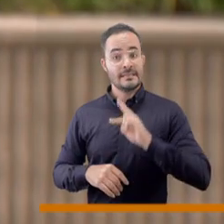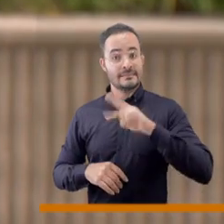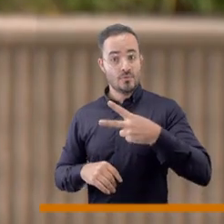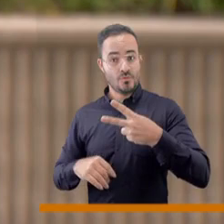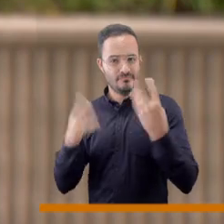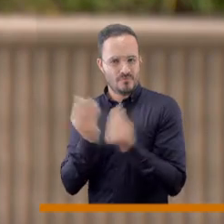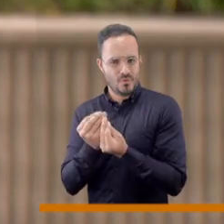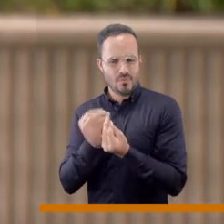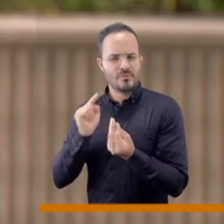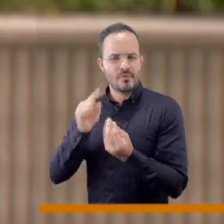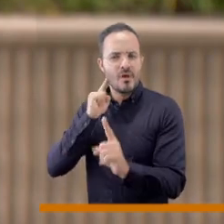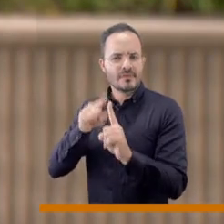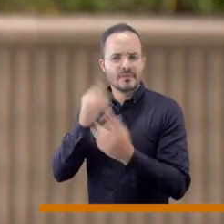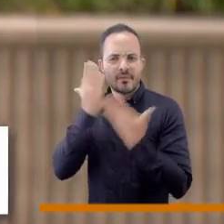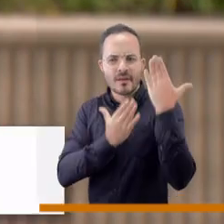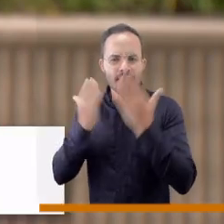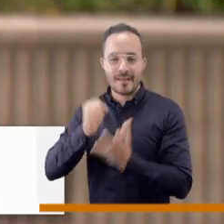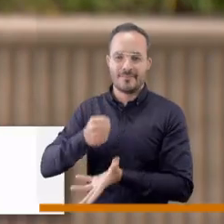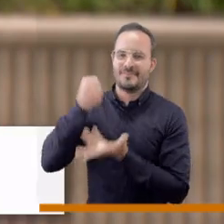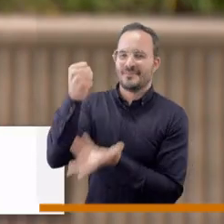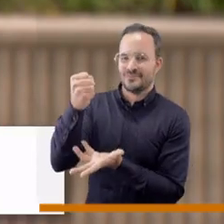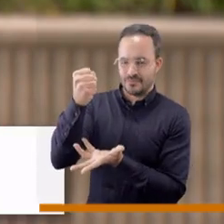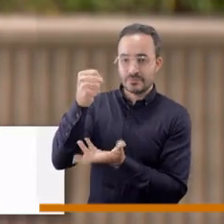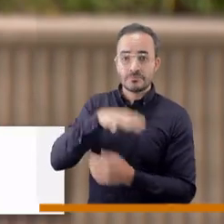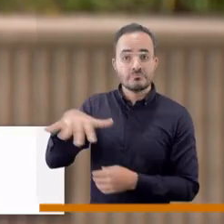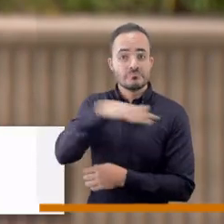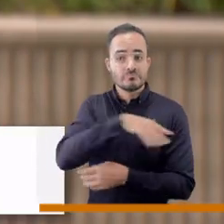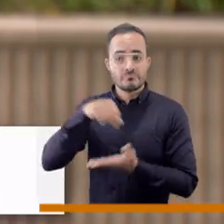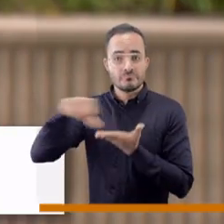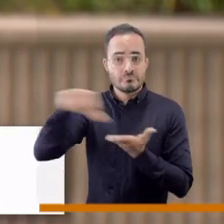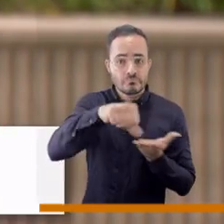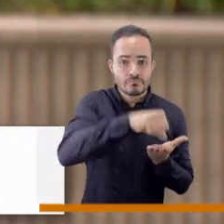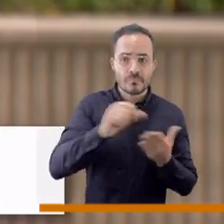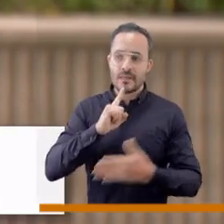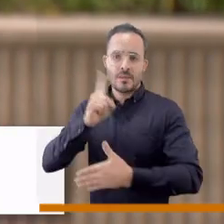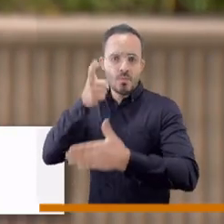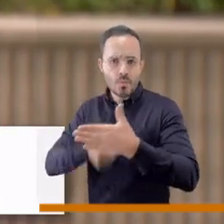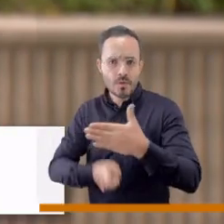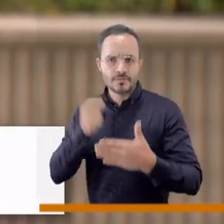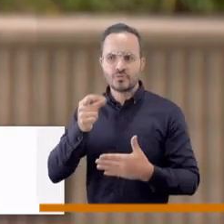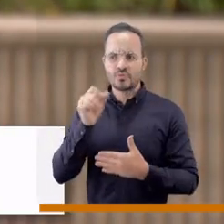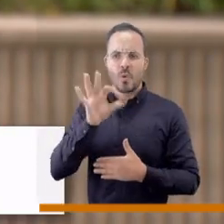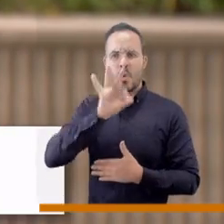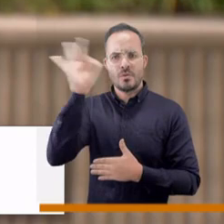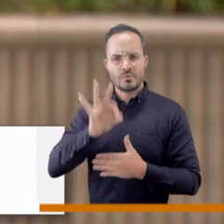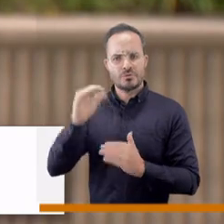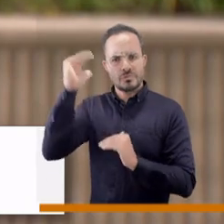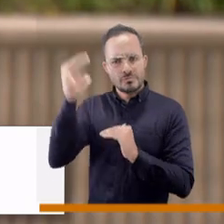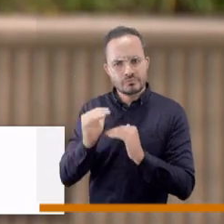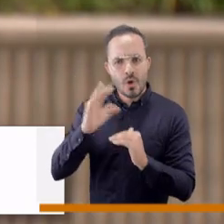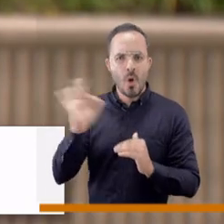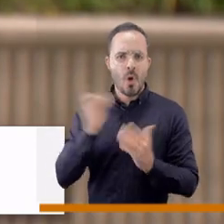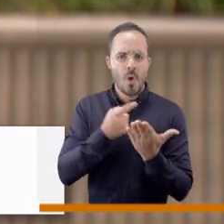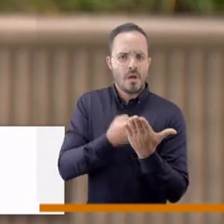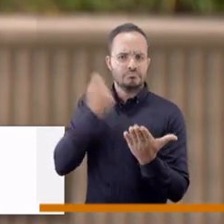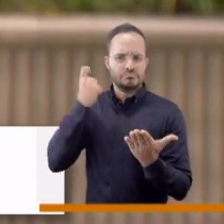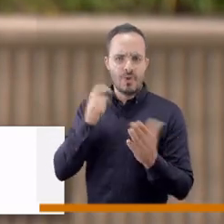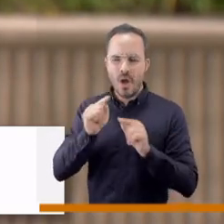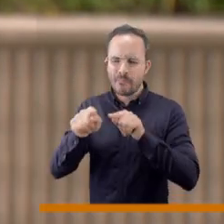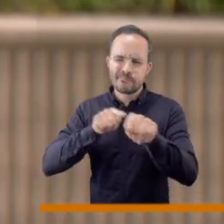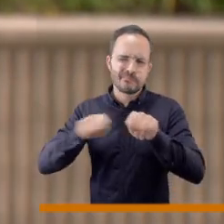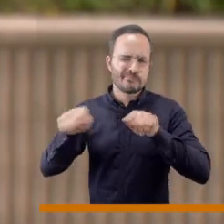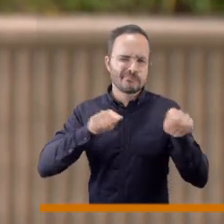Segunda o de Presupuestos se encarga de estudiar el presupuesto municipal, los impuestos, las reducciones, excepciones y la